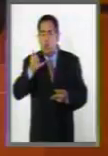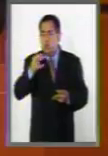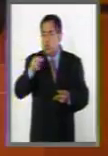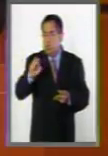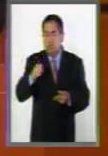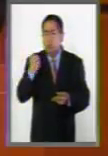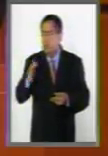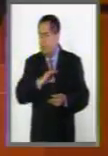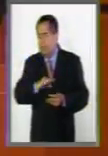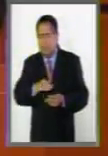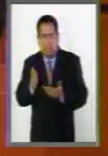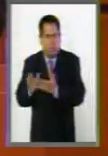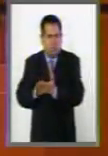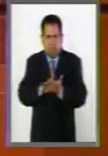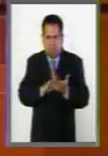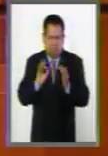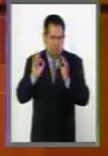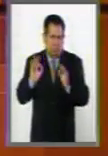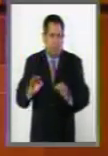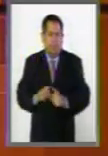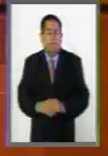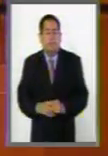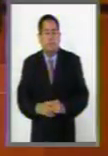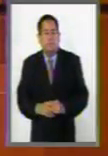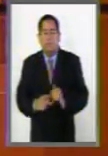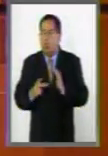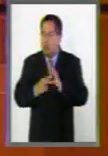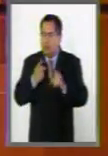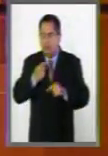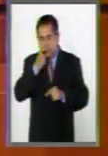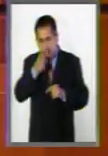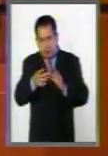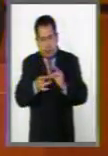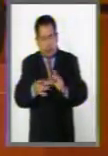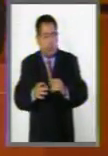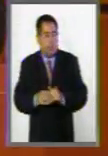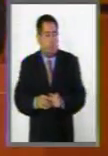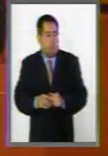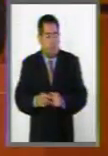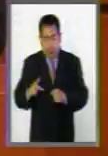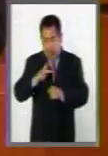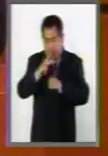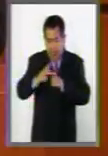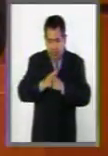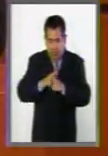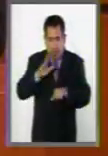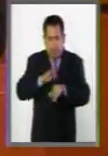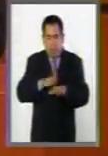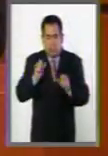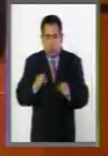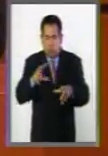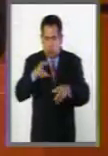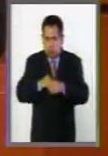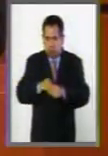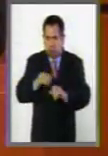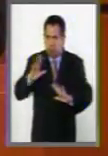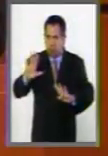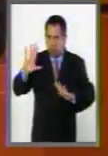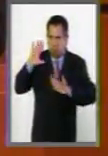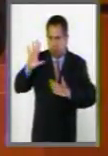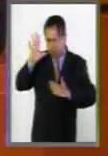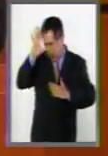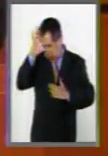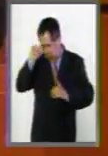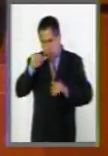Muchas felicidades por esto. Una vez más, nuestro país está reafirmando y concretando los compromisos adquiridos en